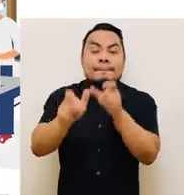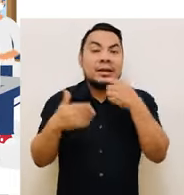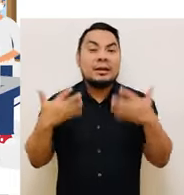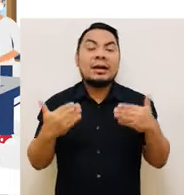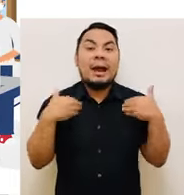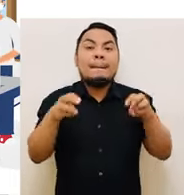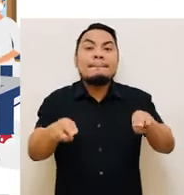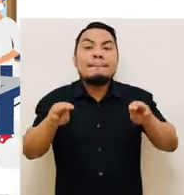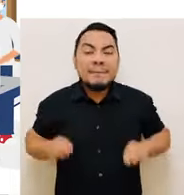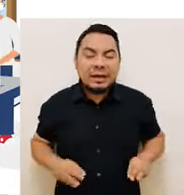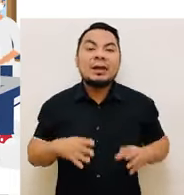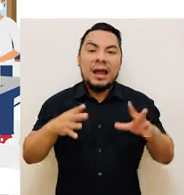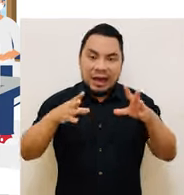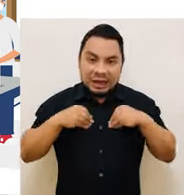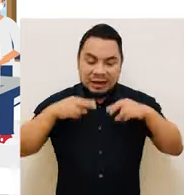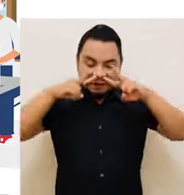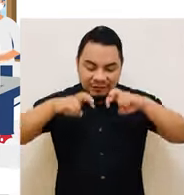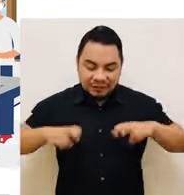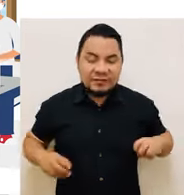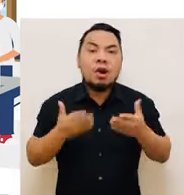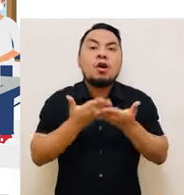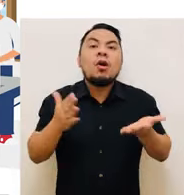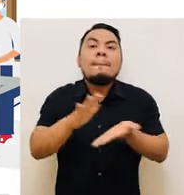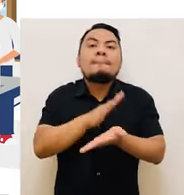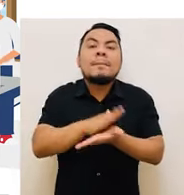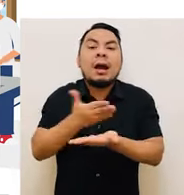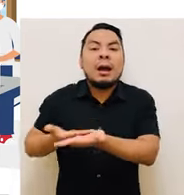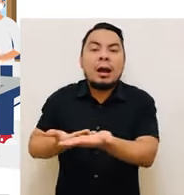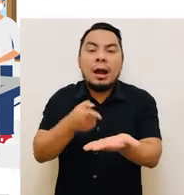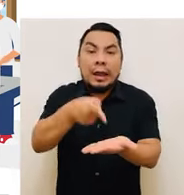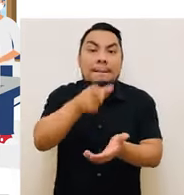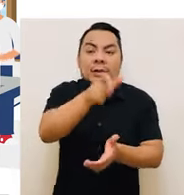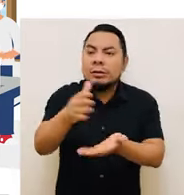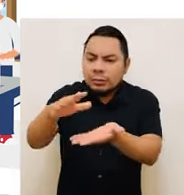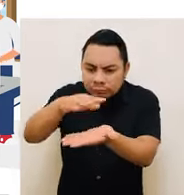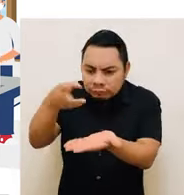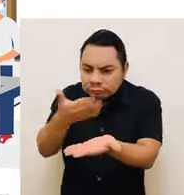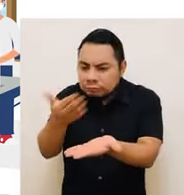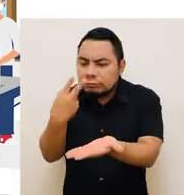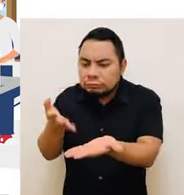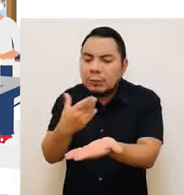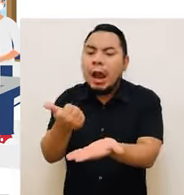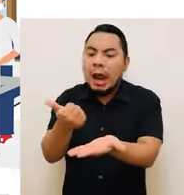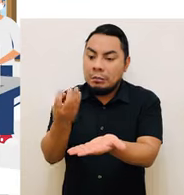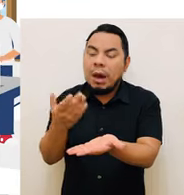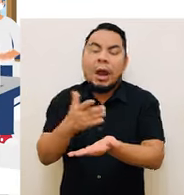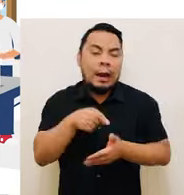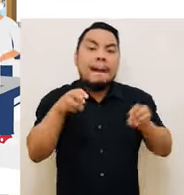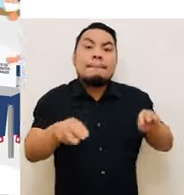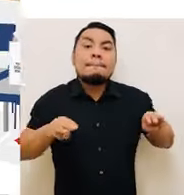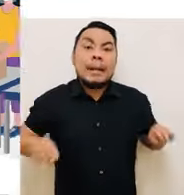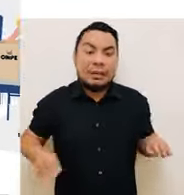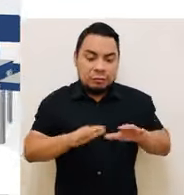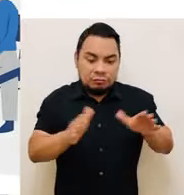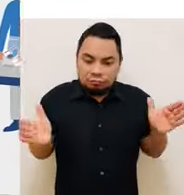conforman la mesa reciben y revisan el material electoral a fin de proceder con el acondicionamiento de la mesa para que